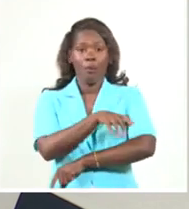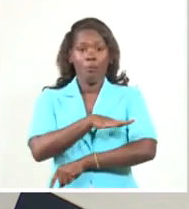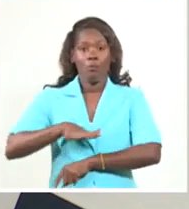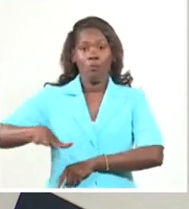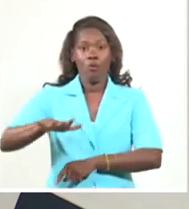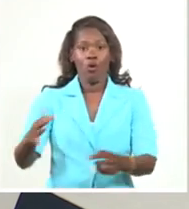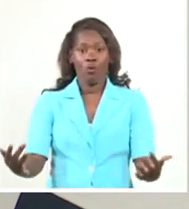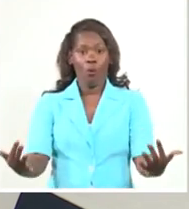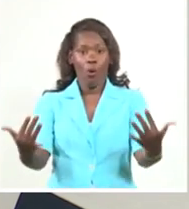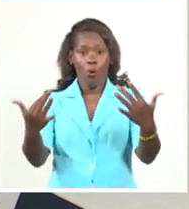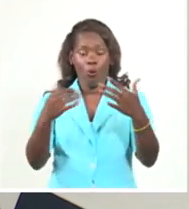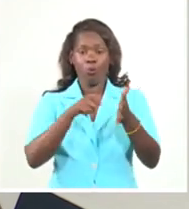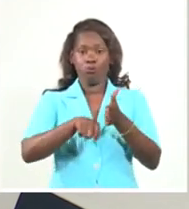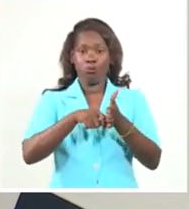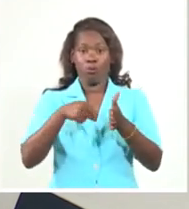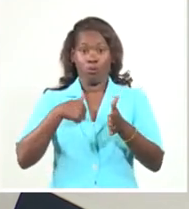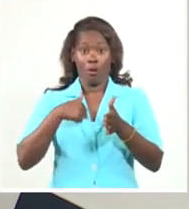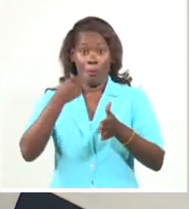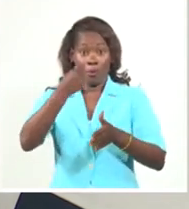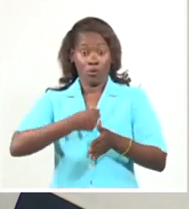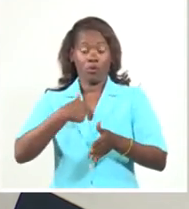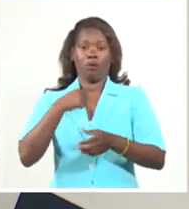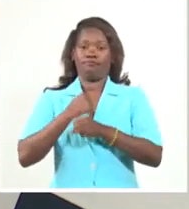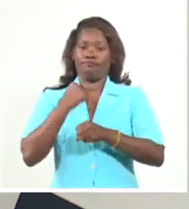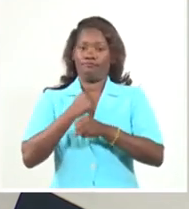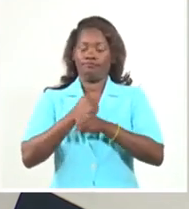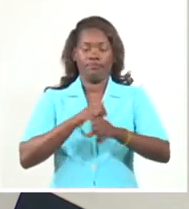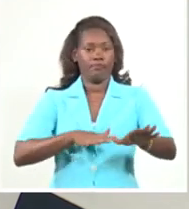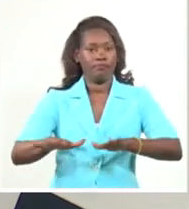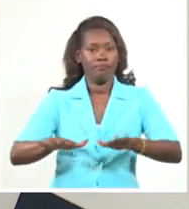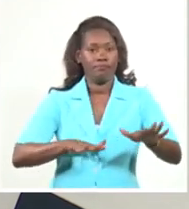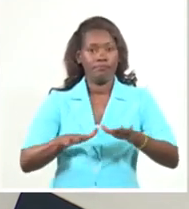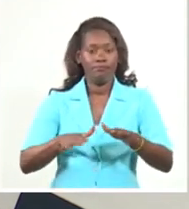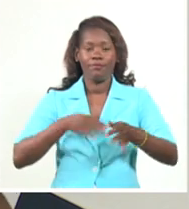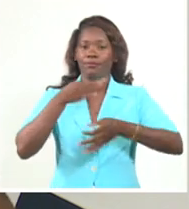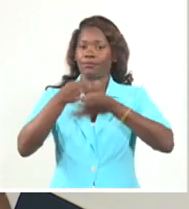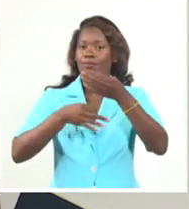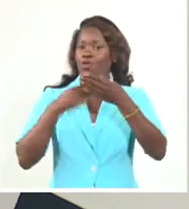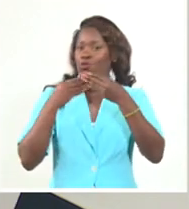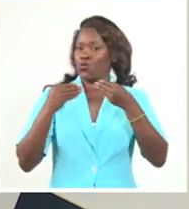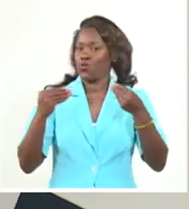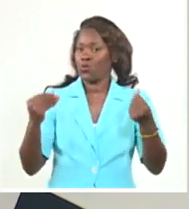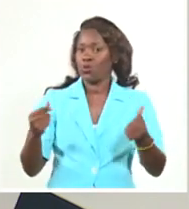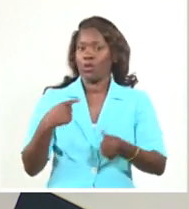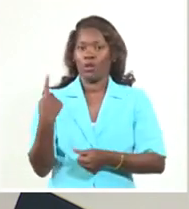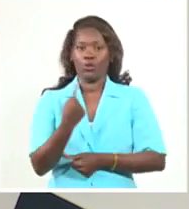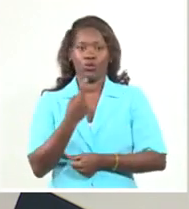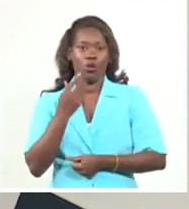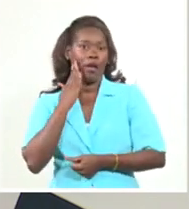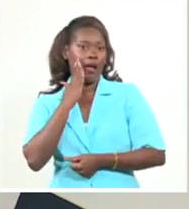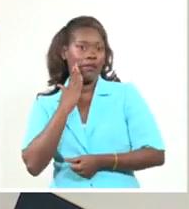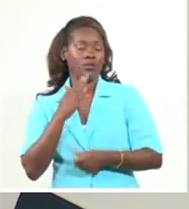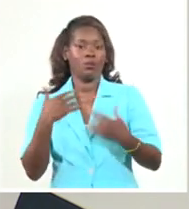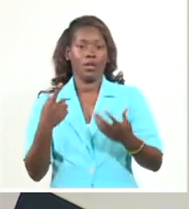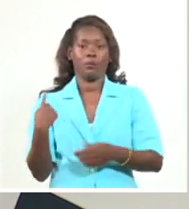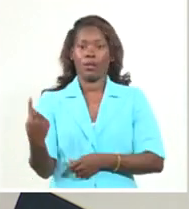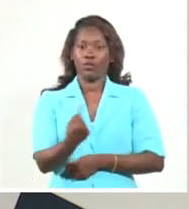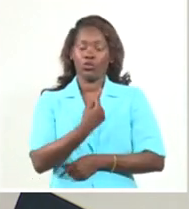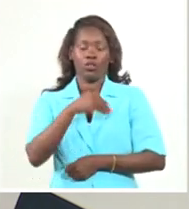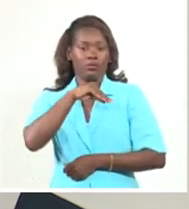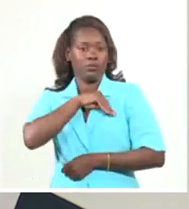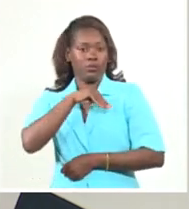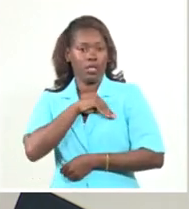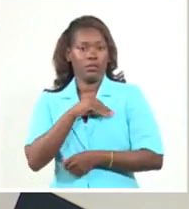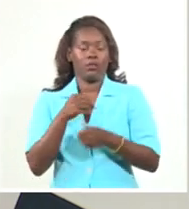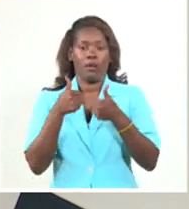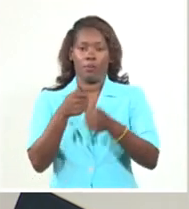ellos tienen que ayudar, tienen que contribuir a que los electores se sientan realmente con plena facultad para ejercer sus derechos, garantizar eso, que el elector